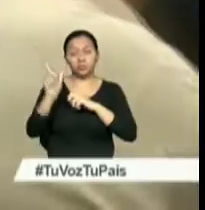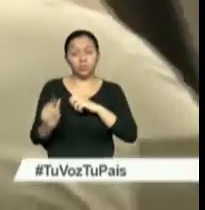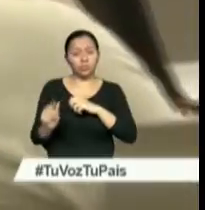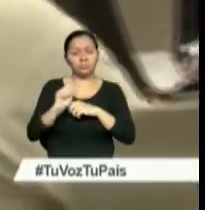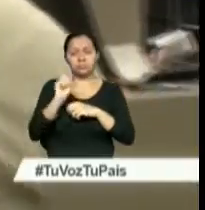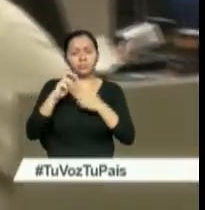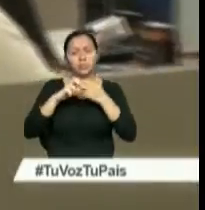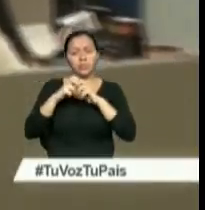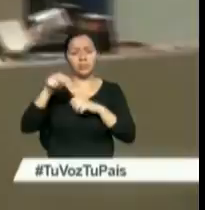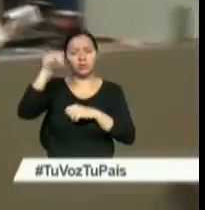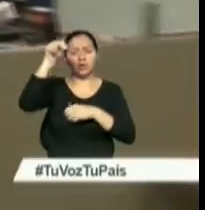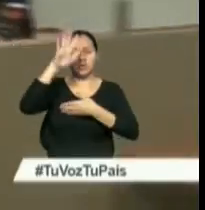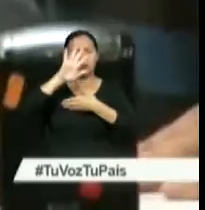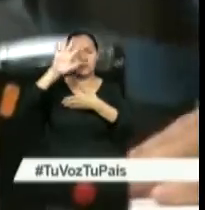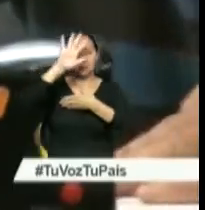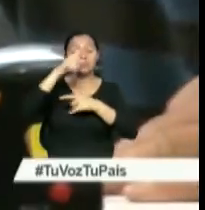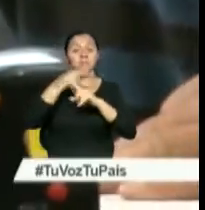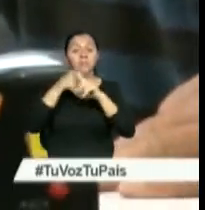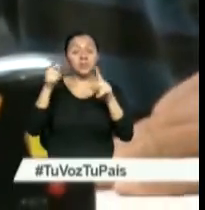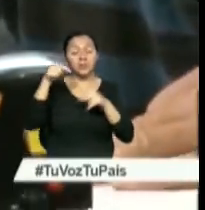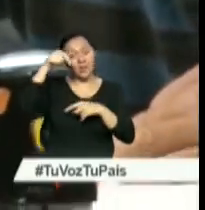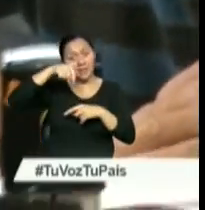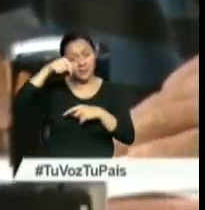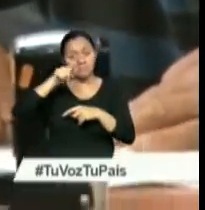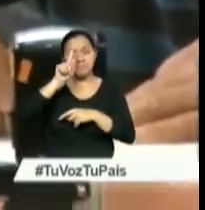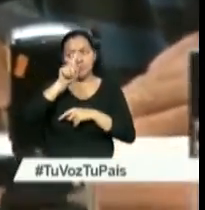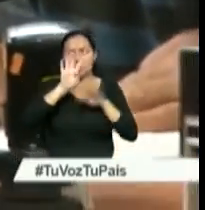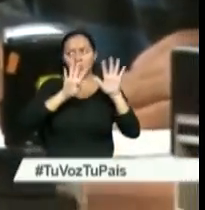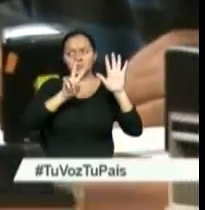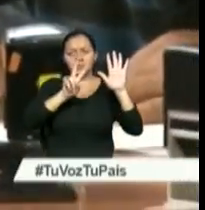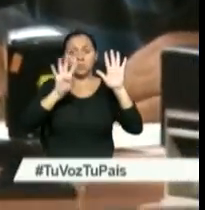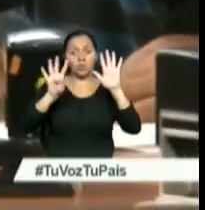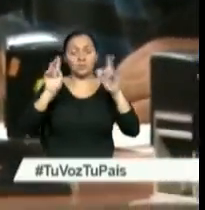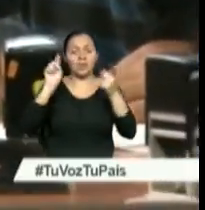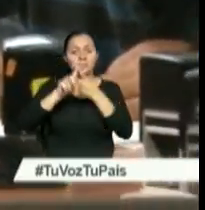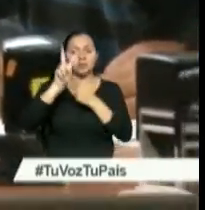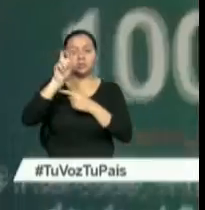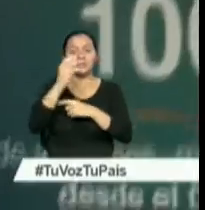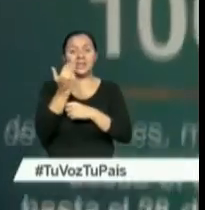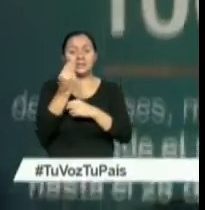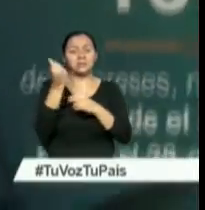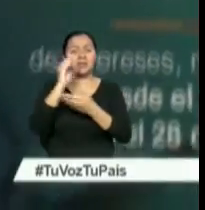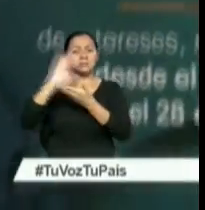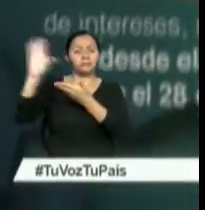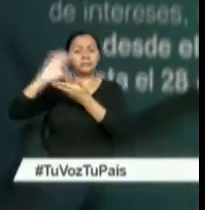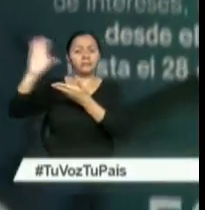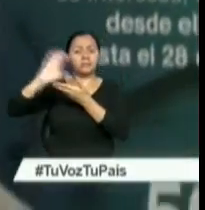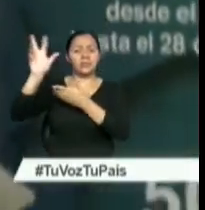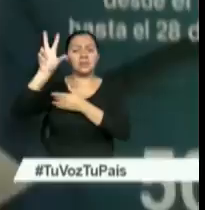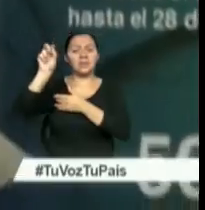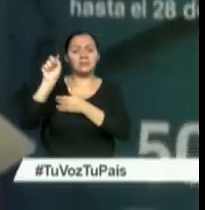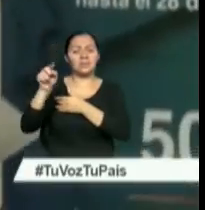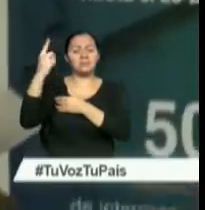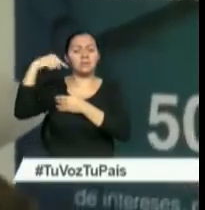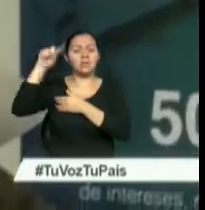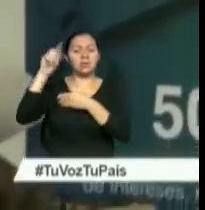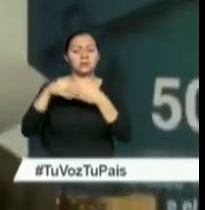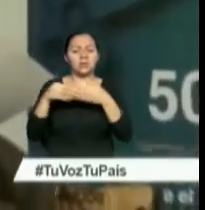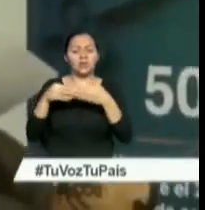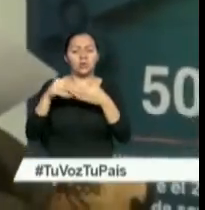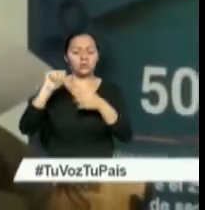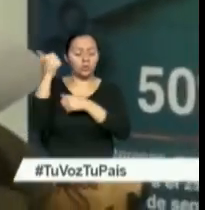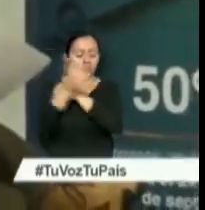norte. En Ecuador se estima que de 1979 a 2015 se habría fugado cerca de 30 mil millones de dólares a